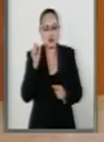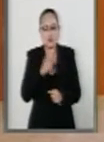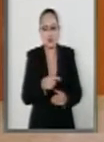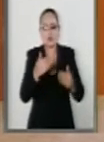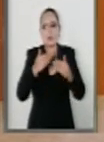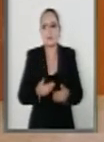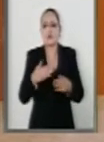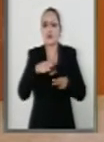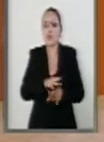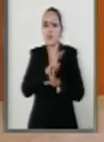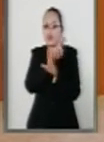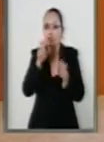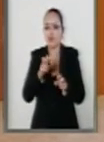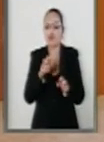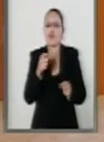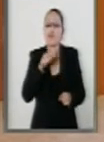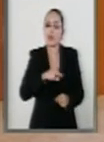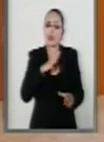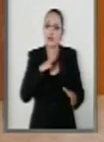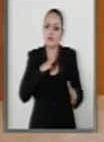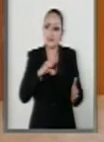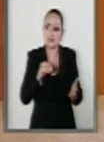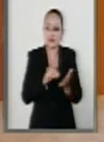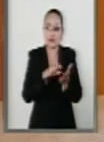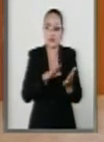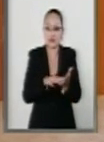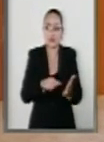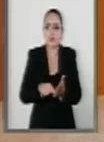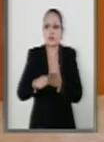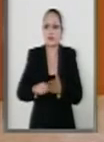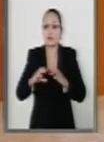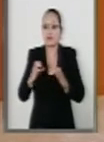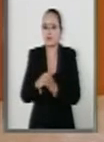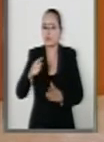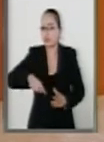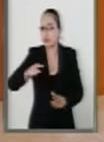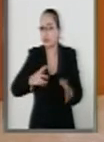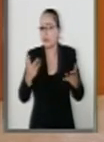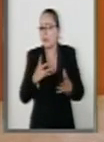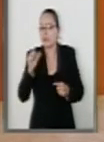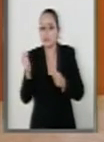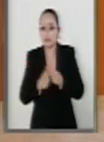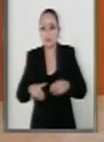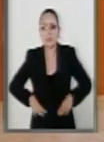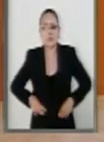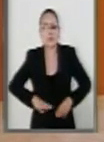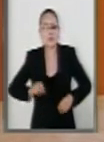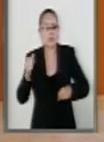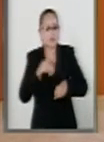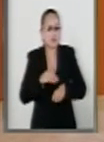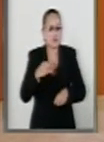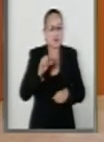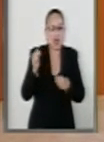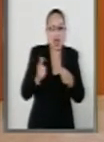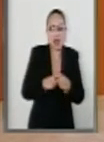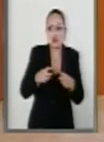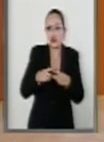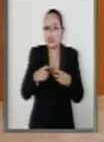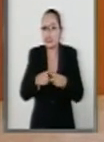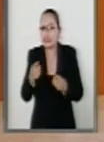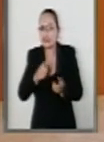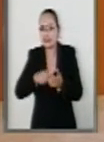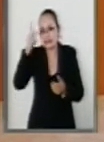relación a la tentativa, es importante destacar que cualquier conducta que cause sufrimiento o angustia psicológica se